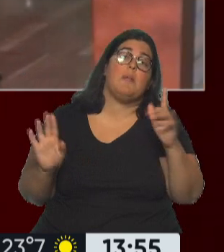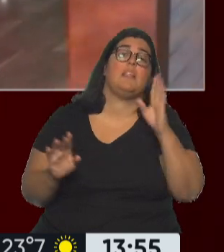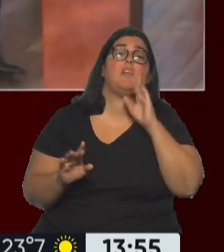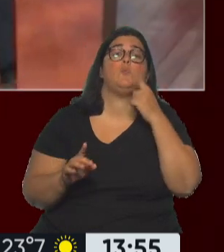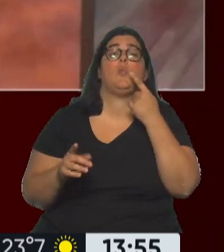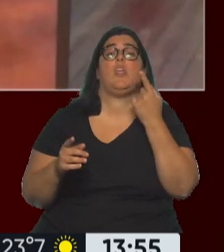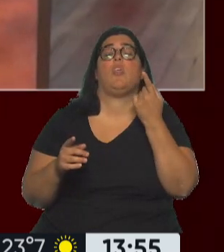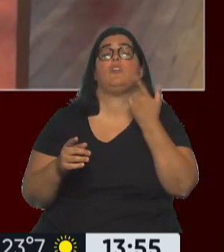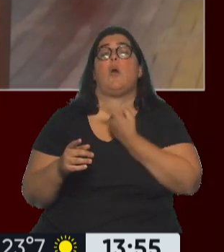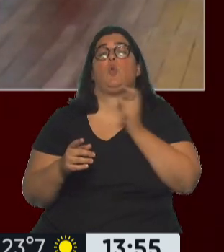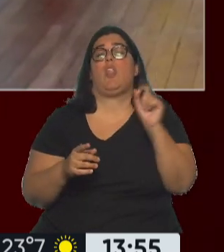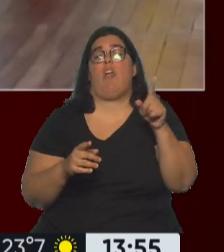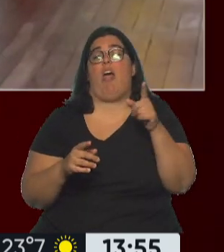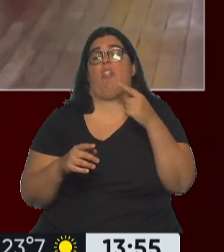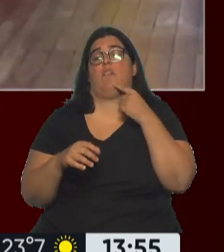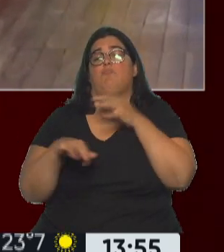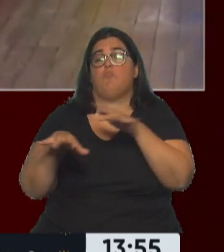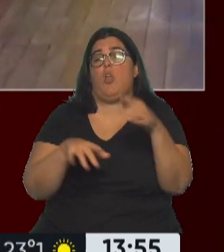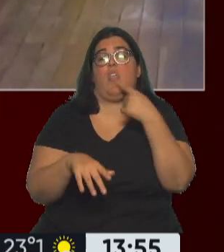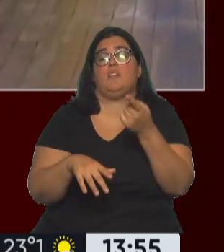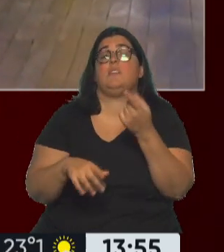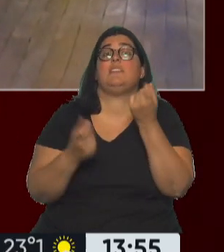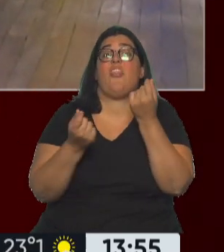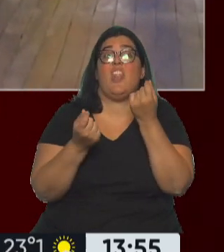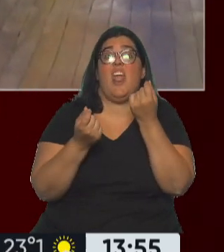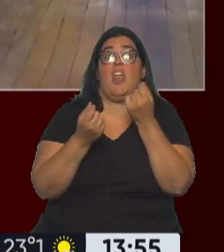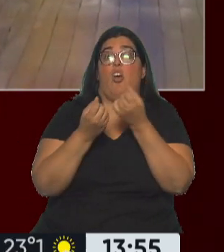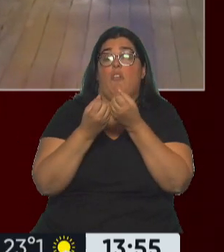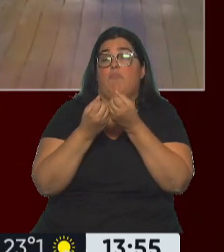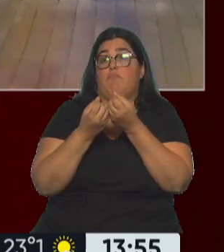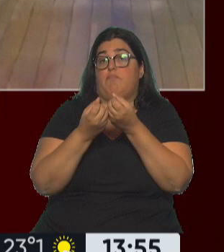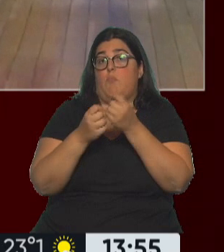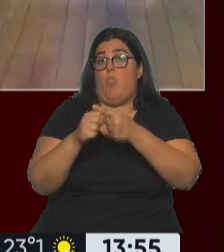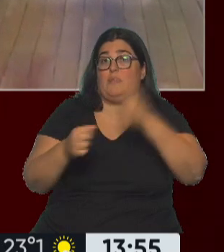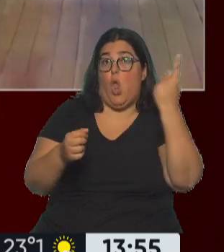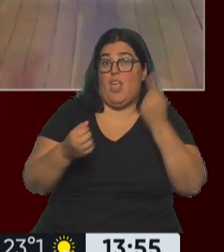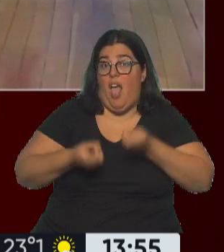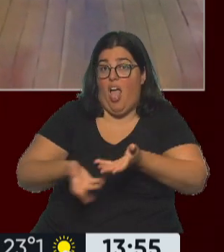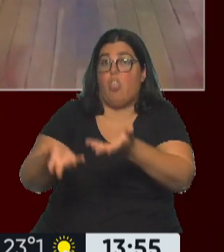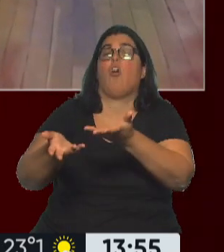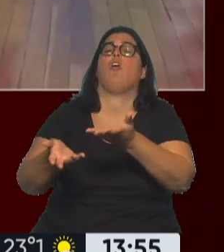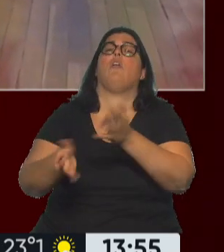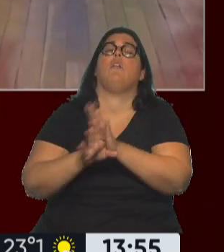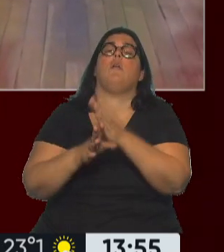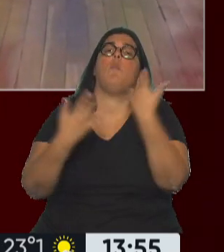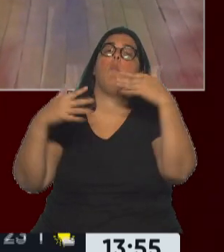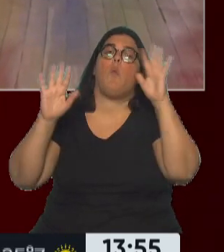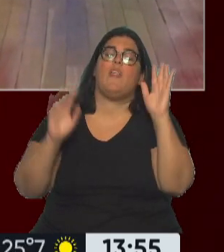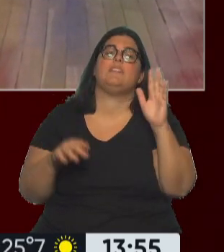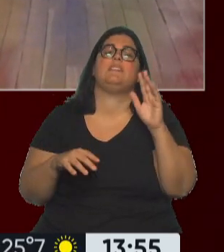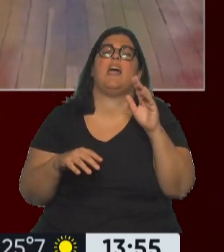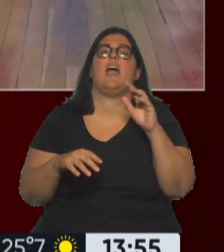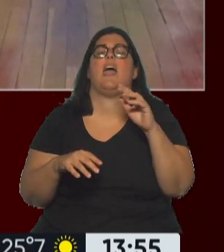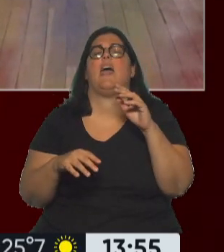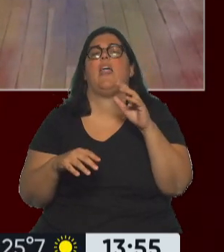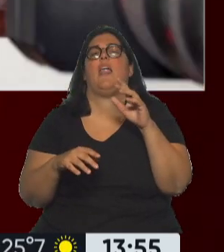circula de parte de las autoridades norteamericanas es que si ese dinero se descongelara, ahora podría ser secuestrado o